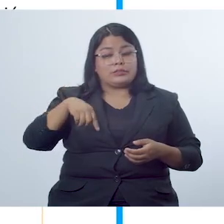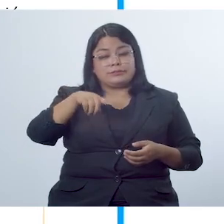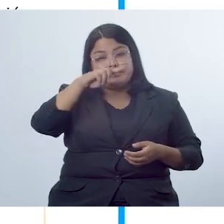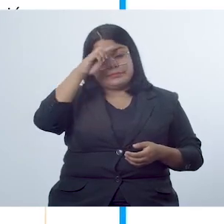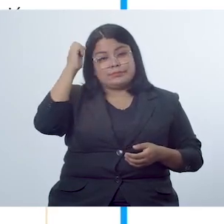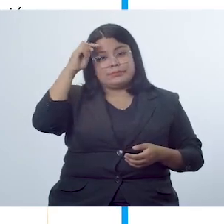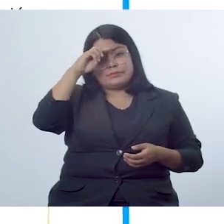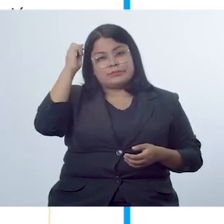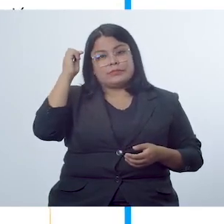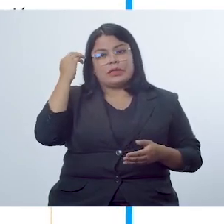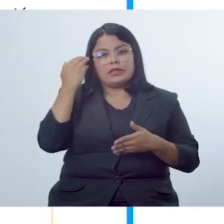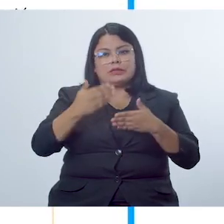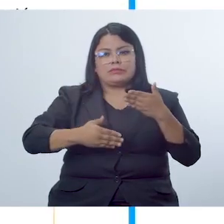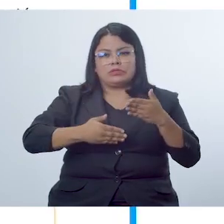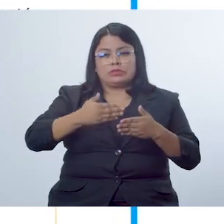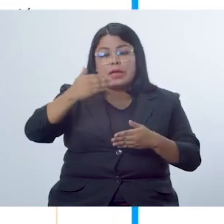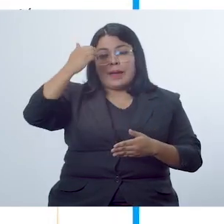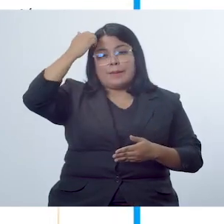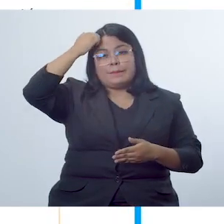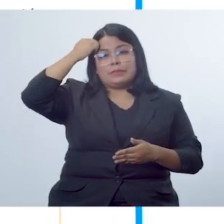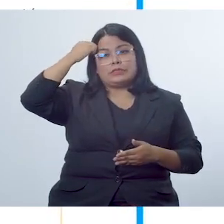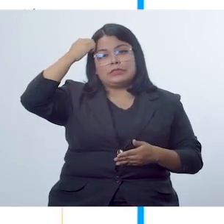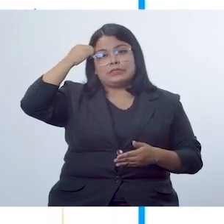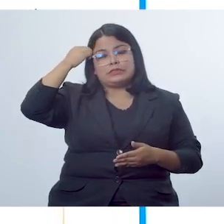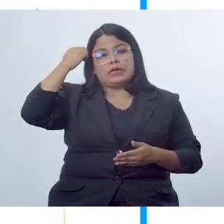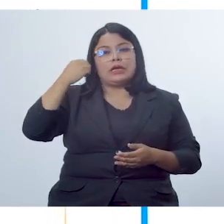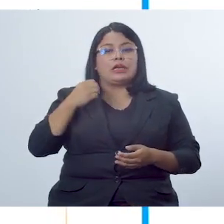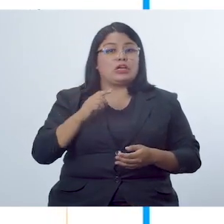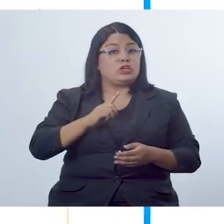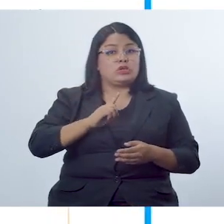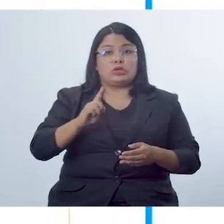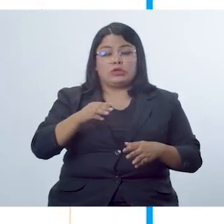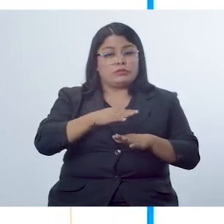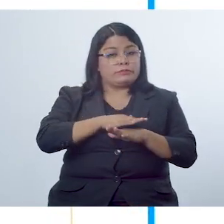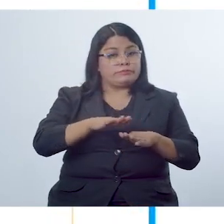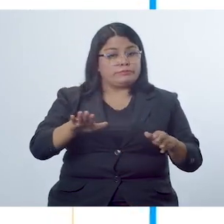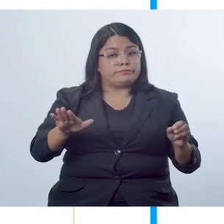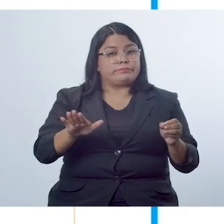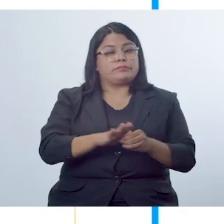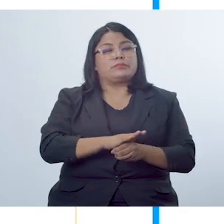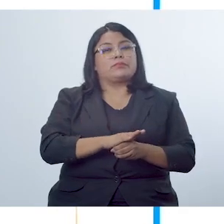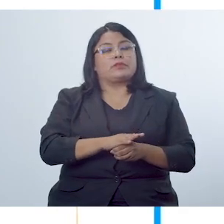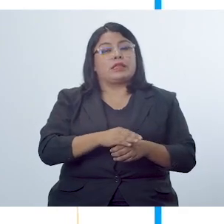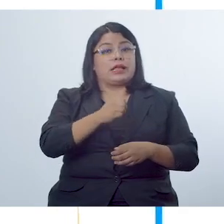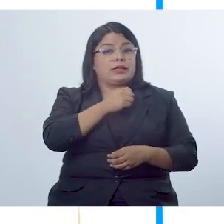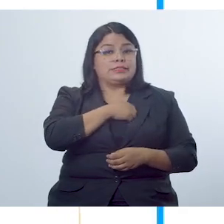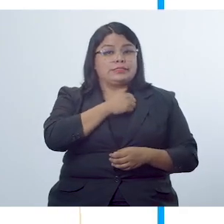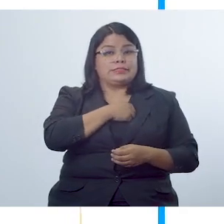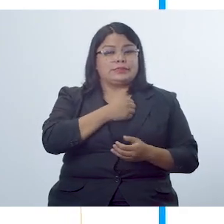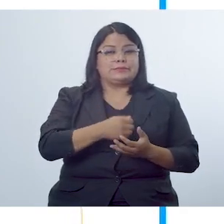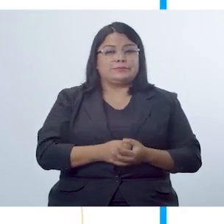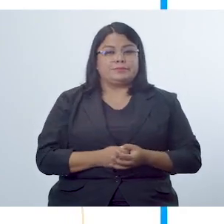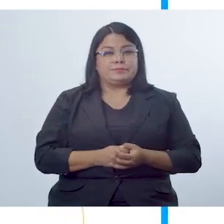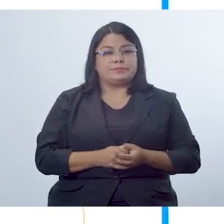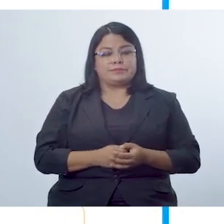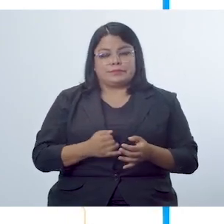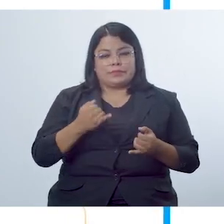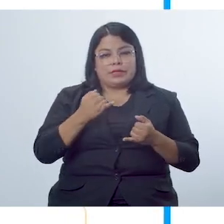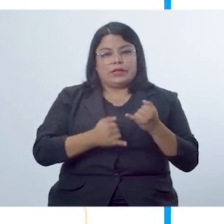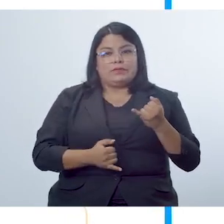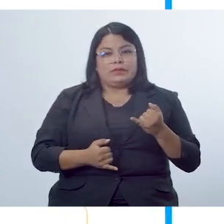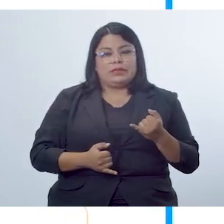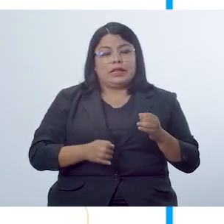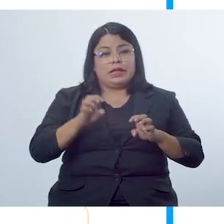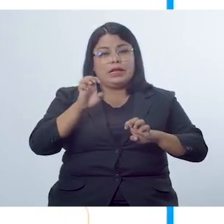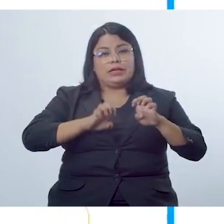este trabajo es parte del proceso de aprendizaje y no se dan por terminados completamente los productos. Al